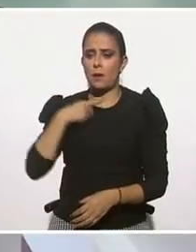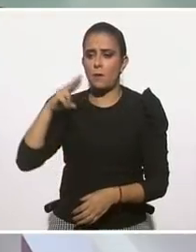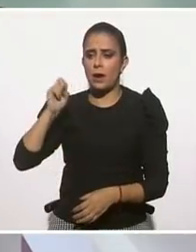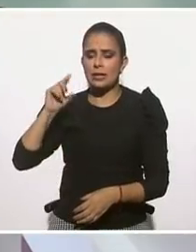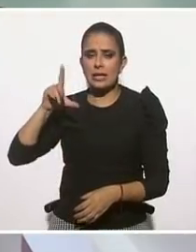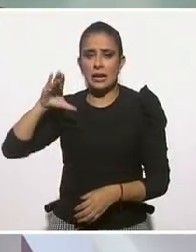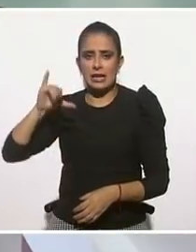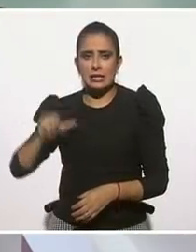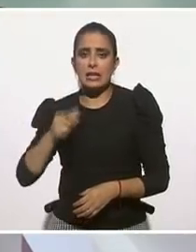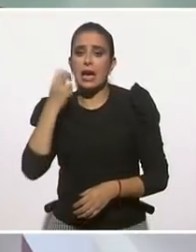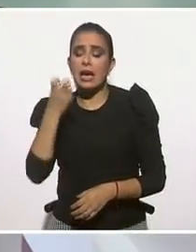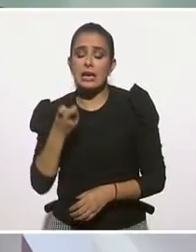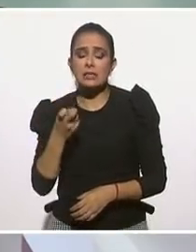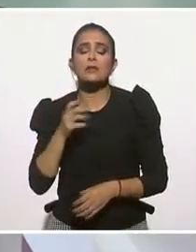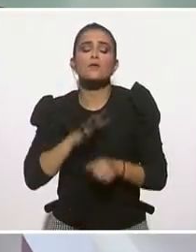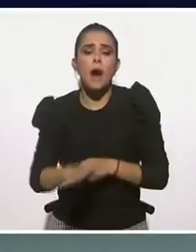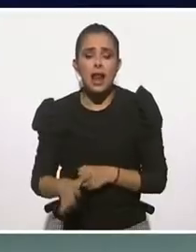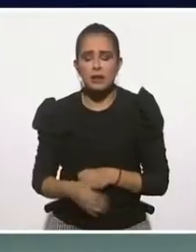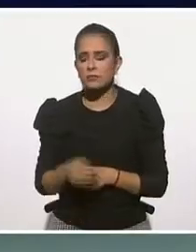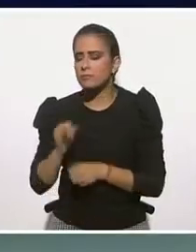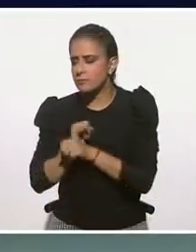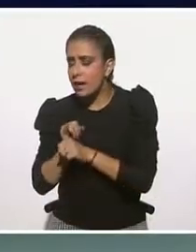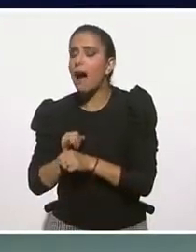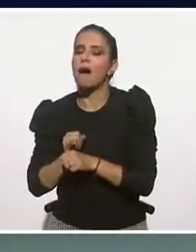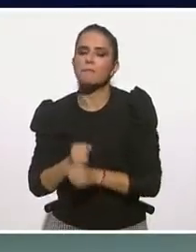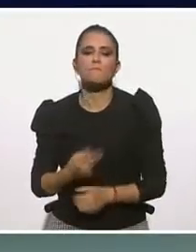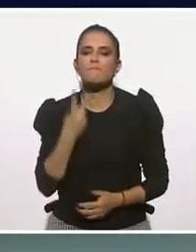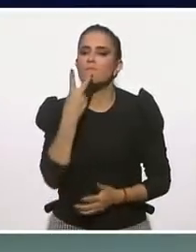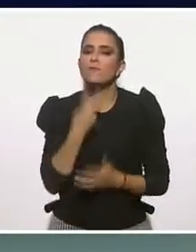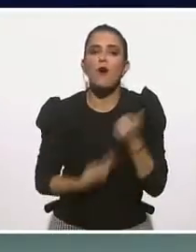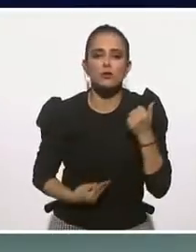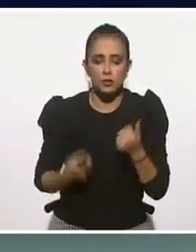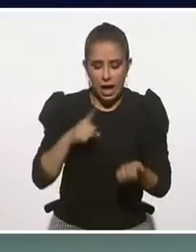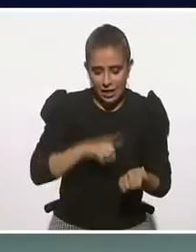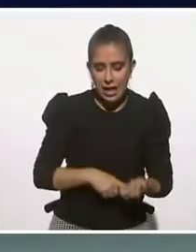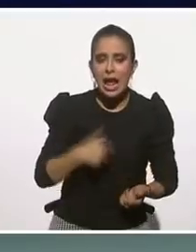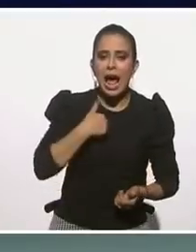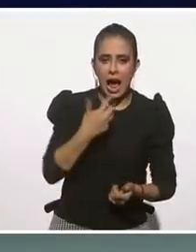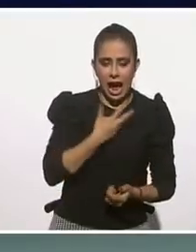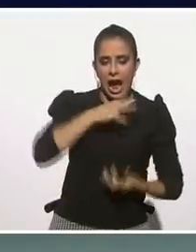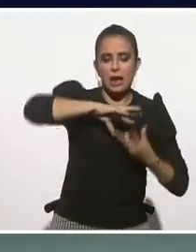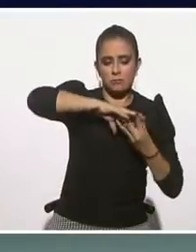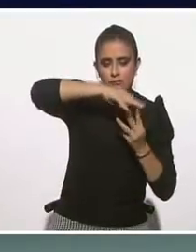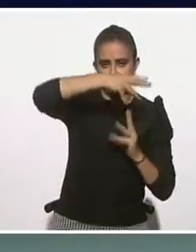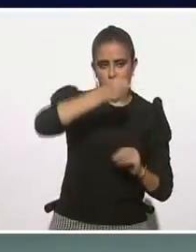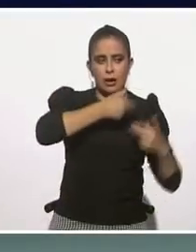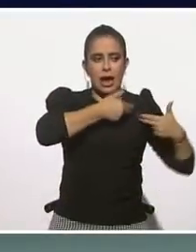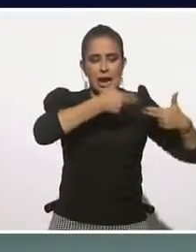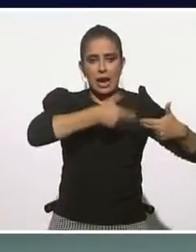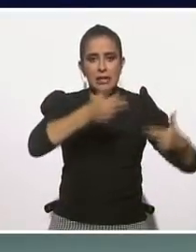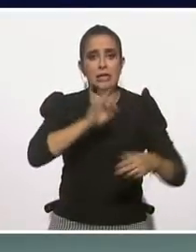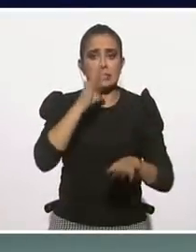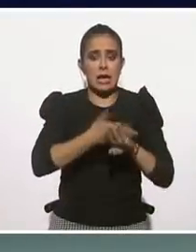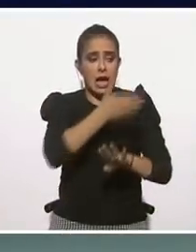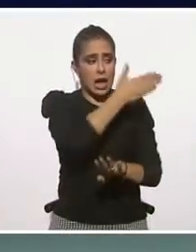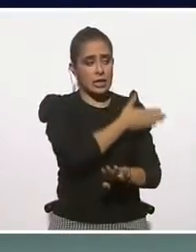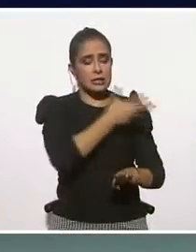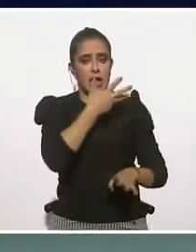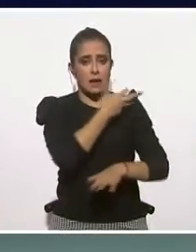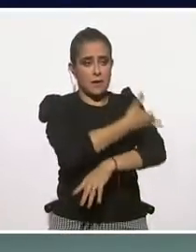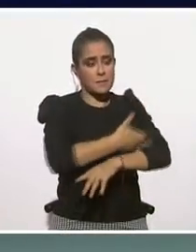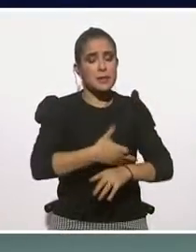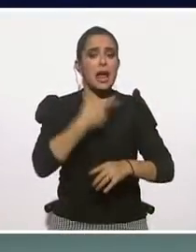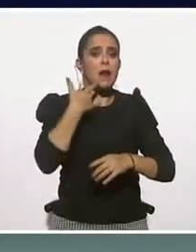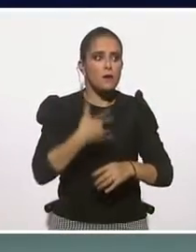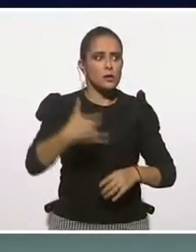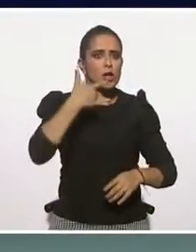Porque definitivamente traemos una carga genética que nos va a ayudar a responder al entorno, pero como bien dijo Paqui, tenemos esa carga